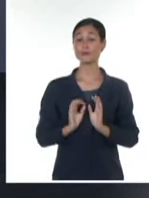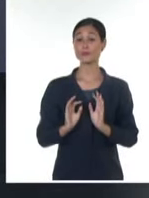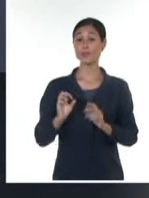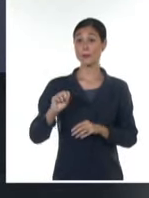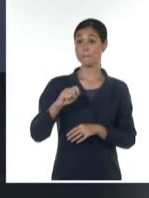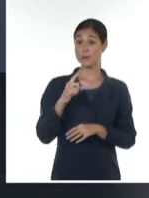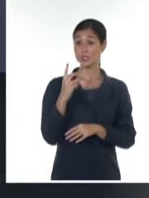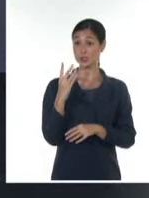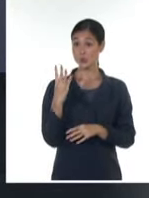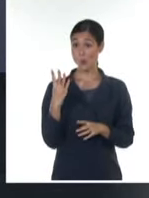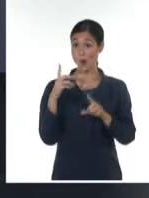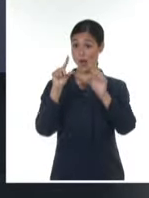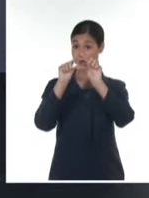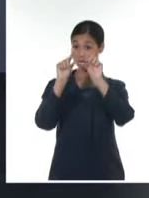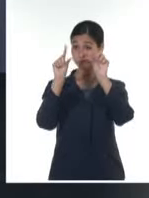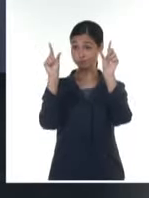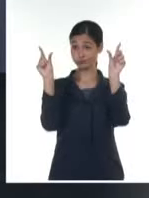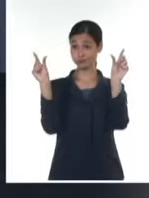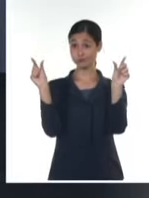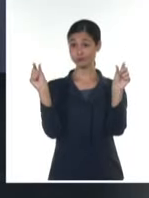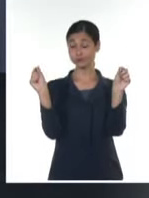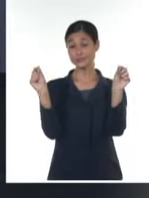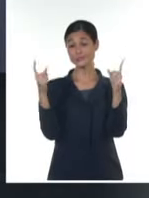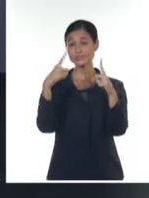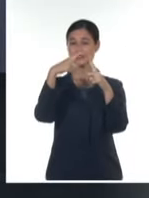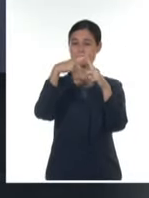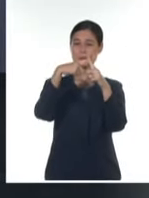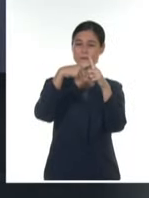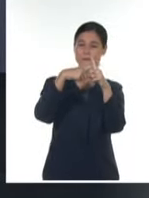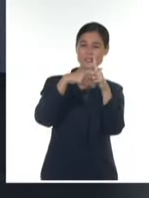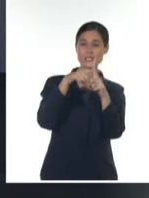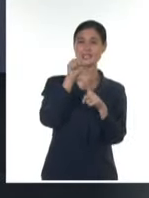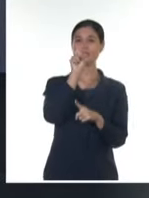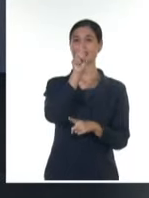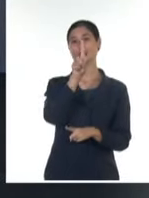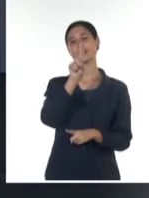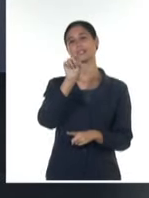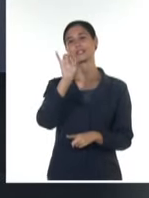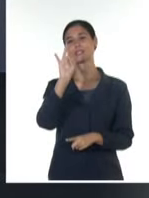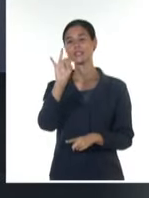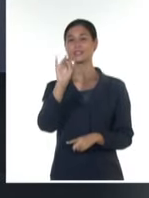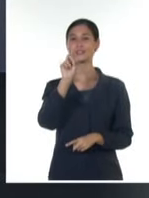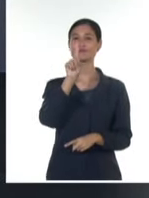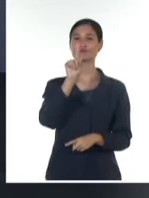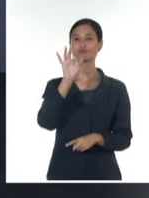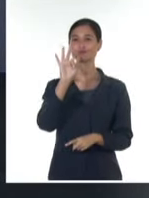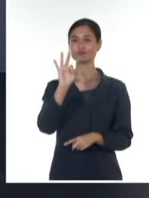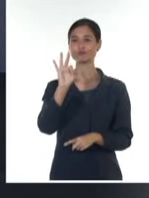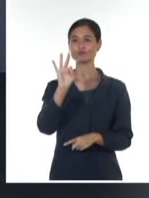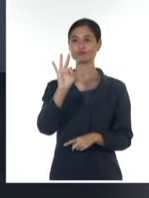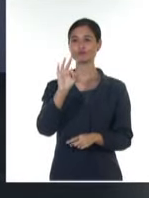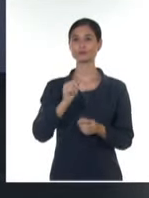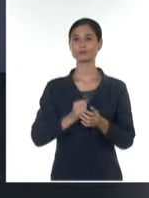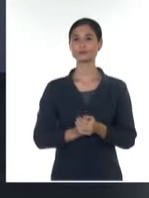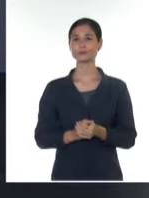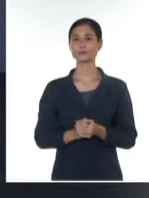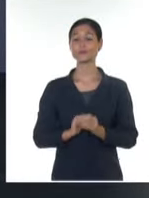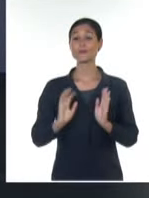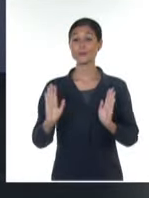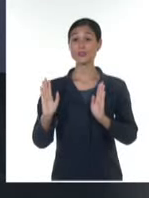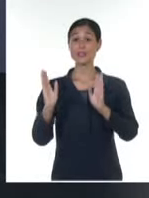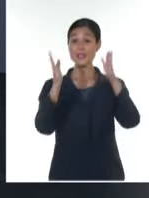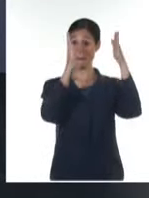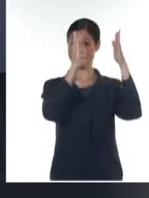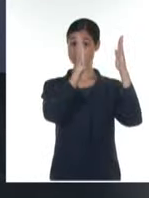ahora, 17, 18, ligeramente más frescas en el occidente y centro, llegando hasta 22 en la parte oriental.